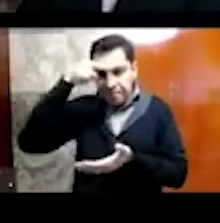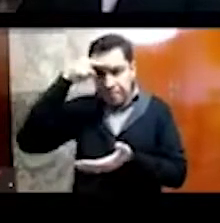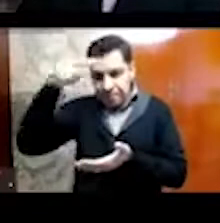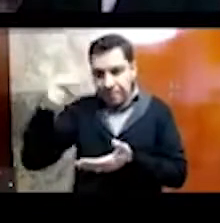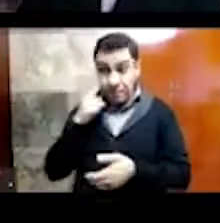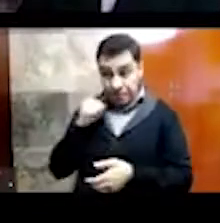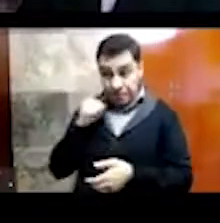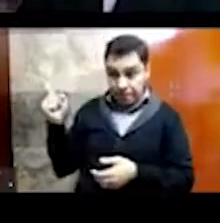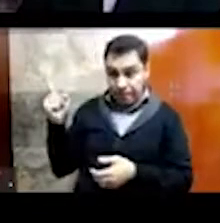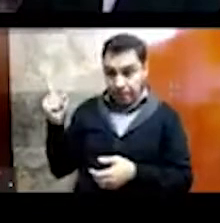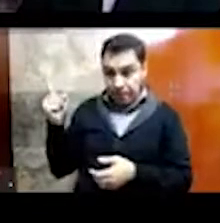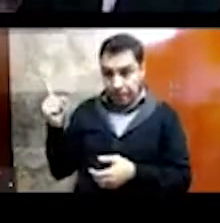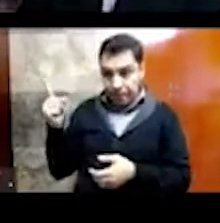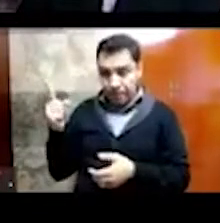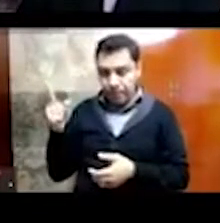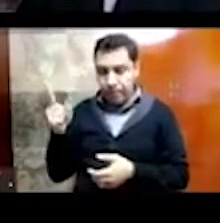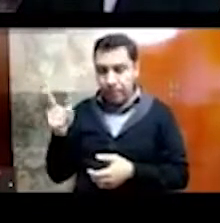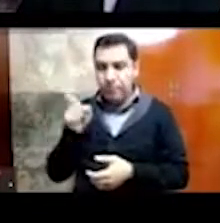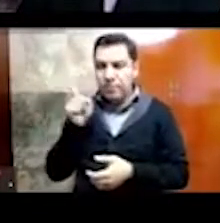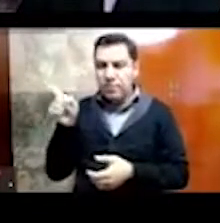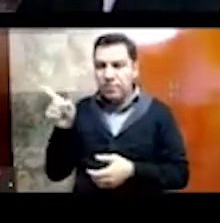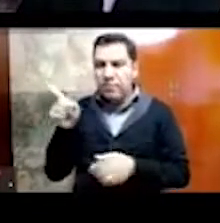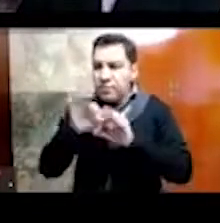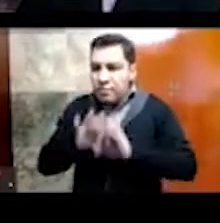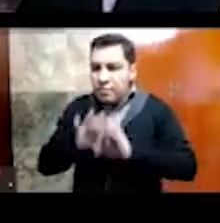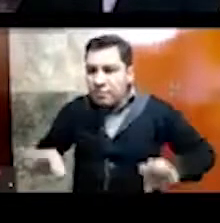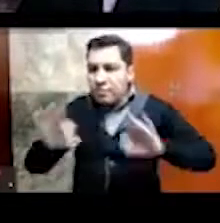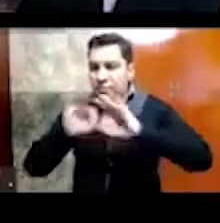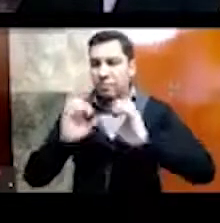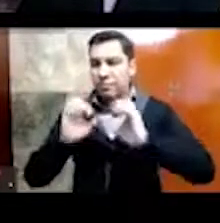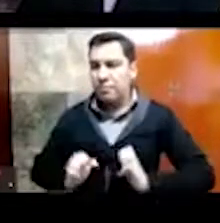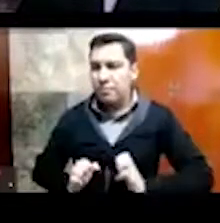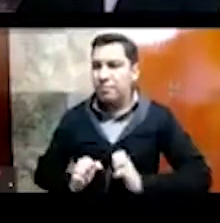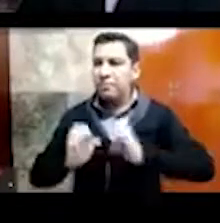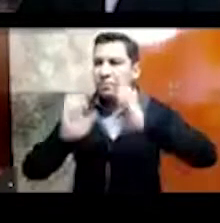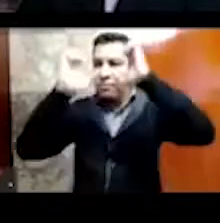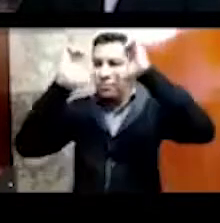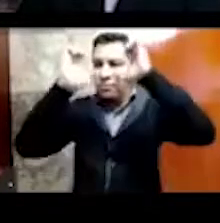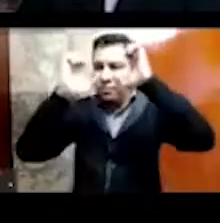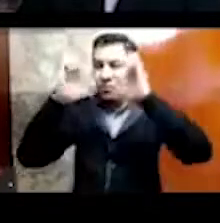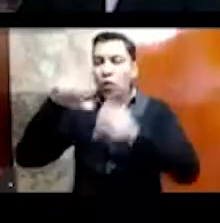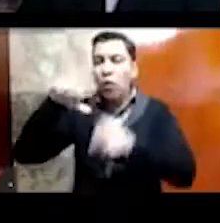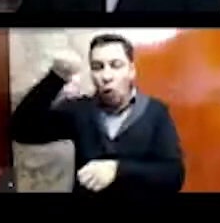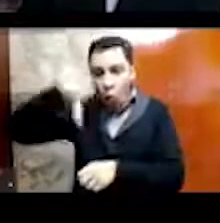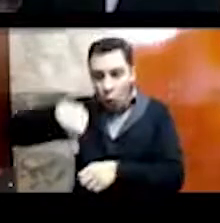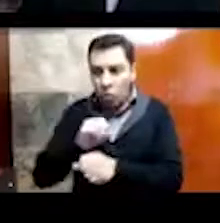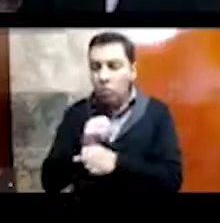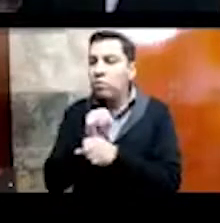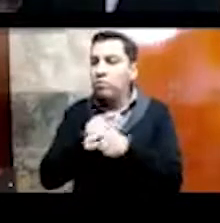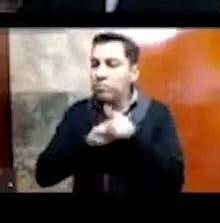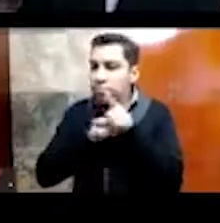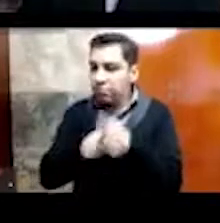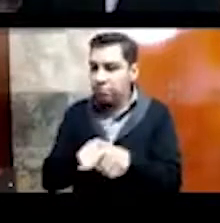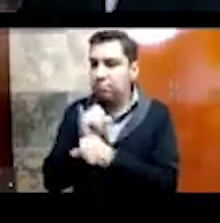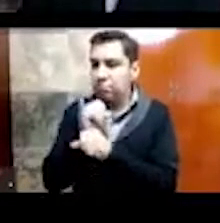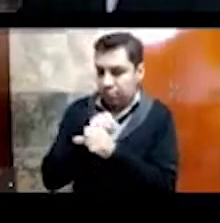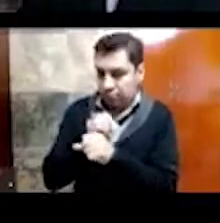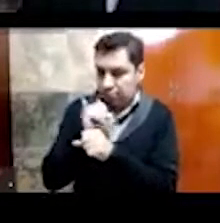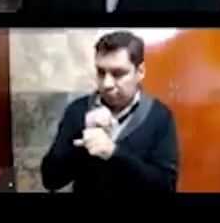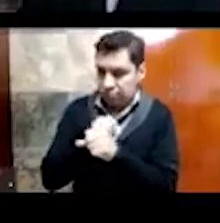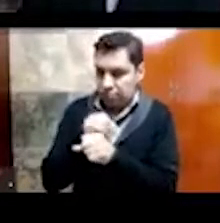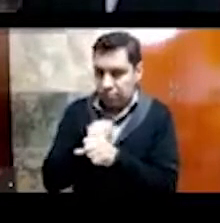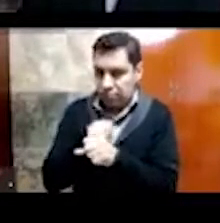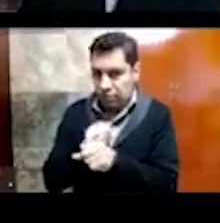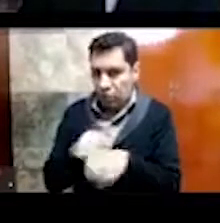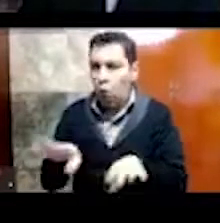tenemos por la ubicación de los principales edificios que hoy, pues, se han investigado y que hoy conocemos de la existencia como